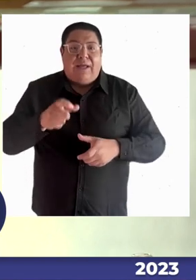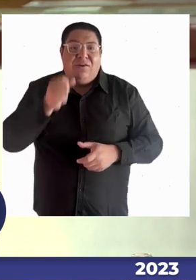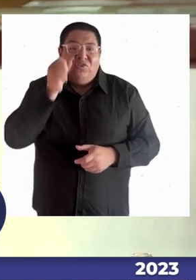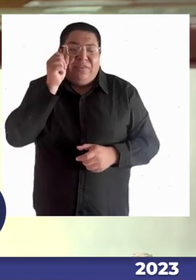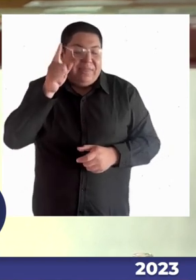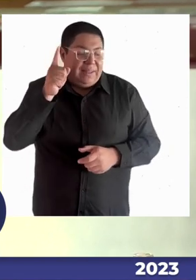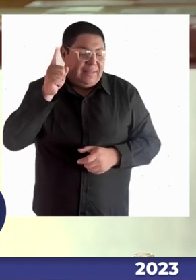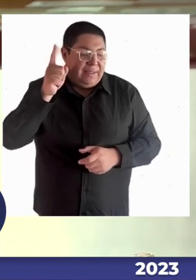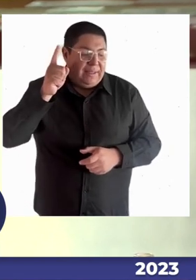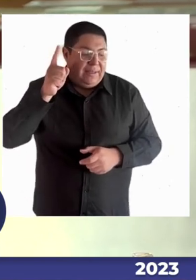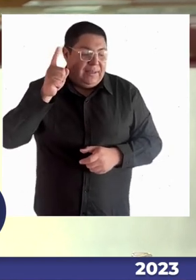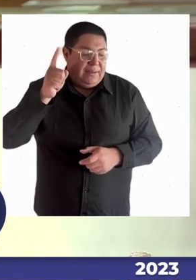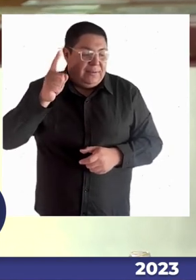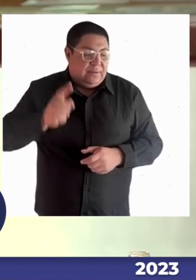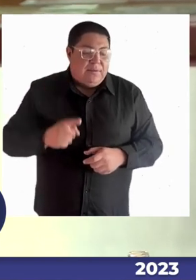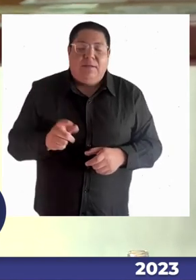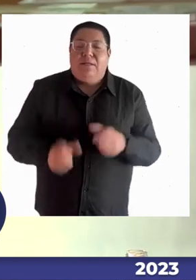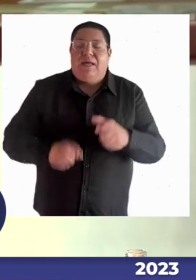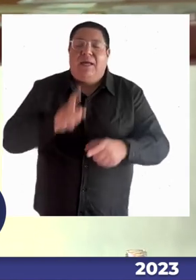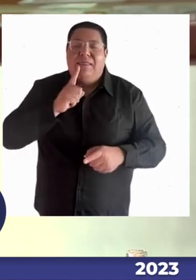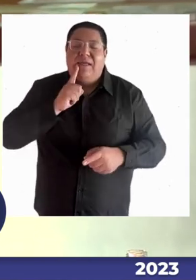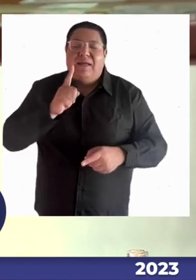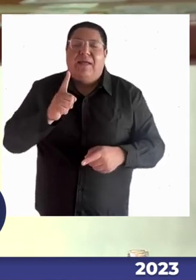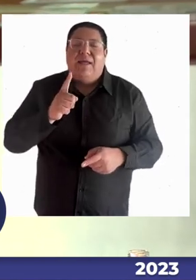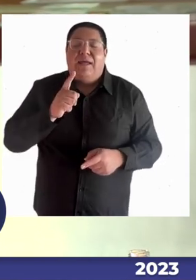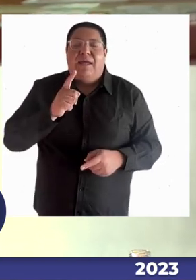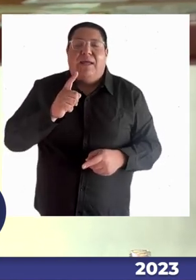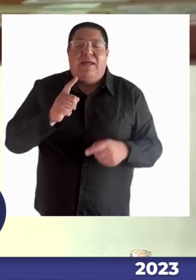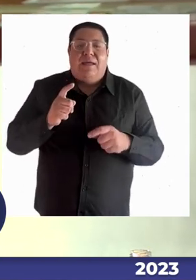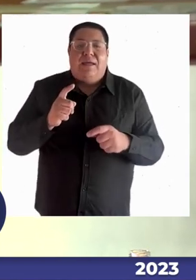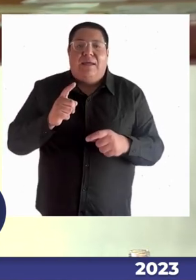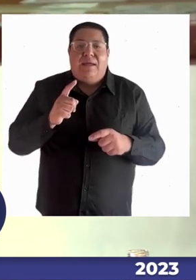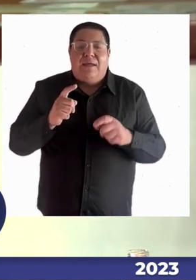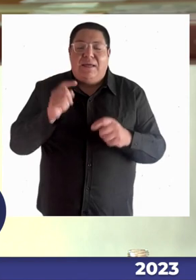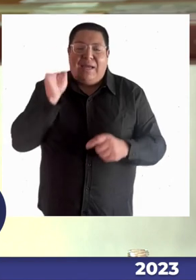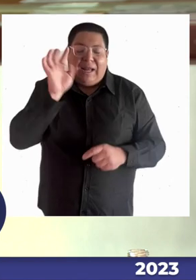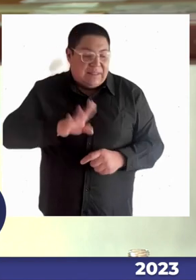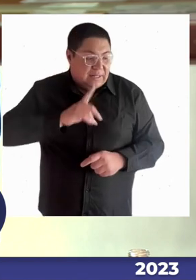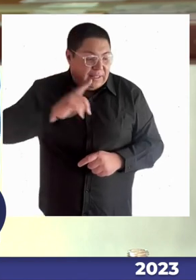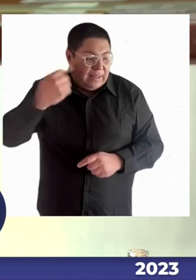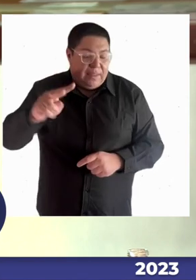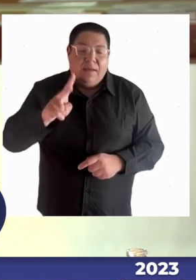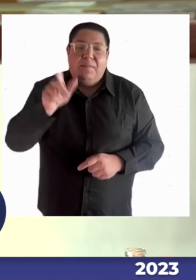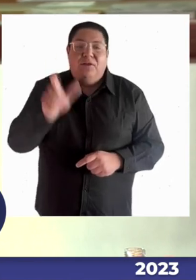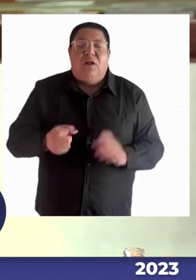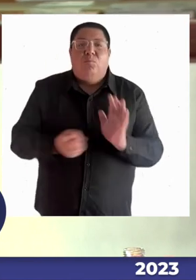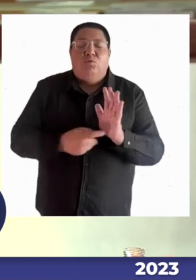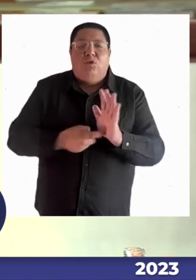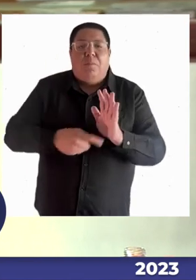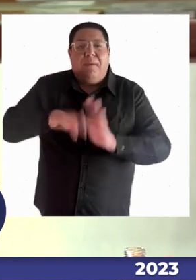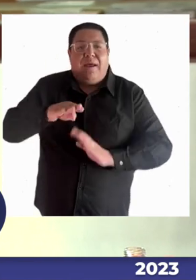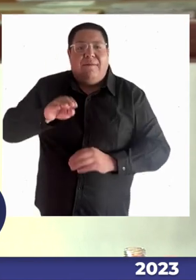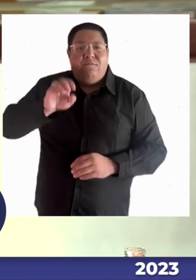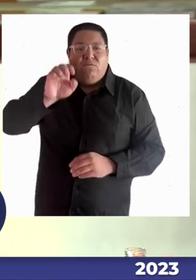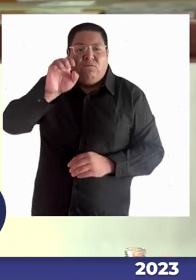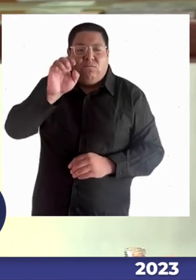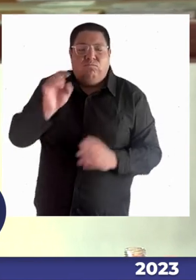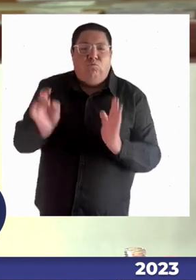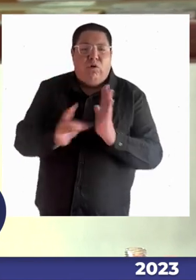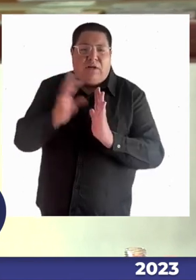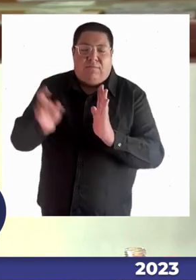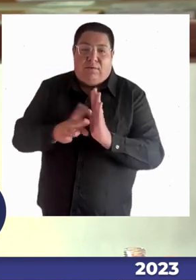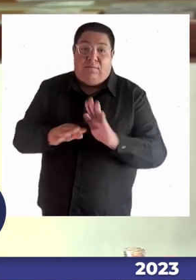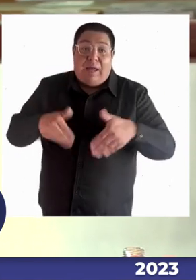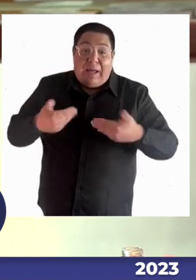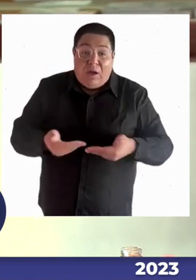para seguir enriqueciendo la ley, como digo ahora ya en el rol de fiscalizadores, fiscalizadoras, pero insisto, el